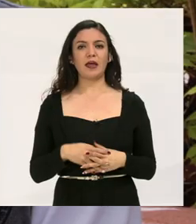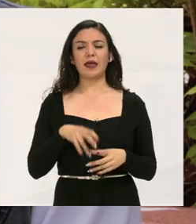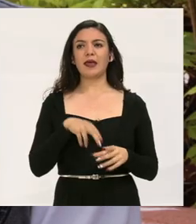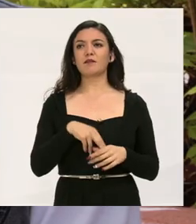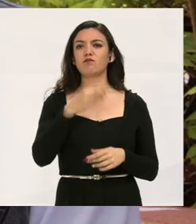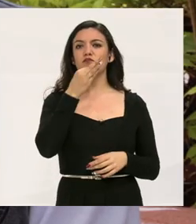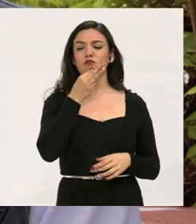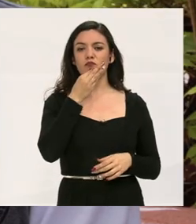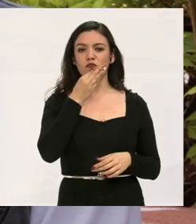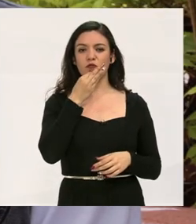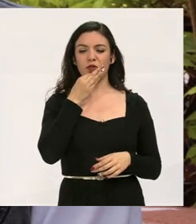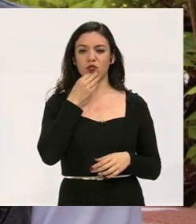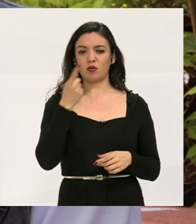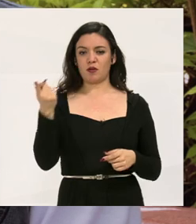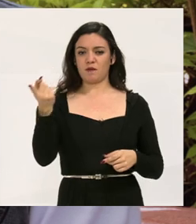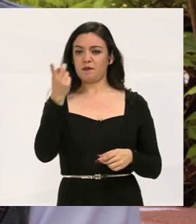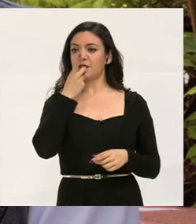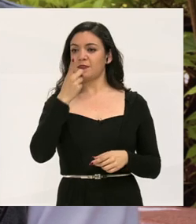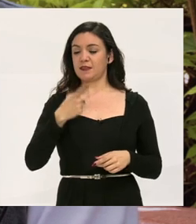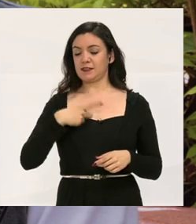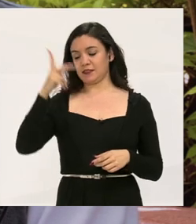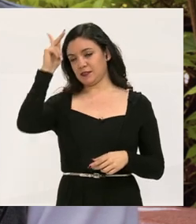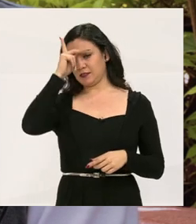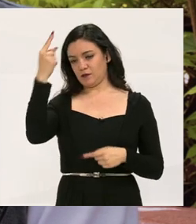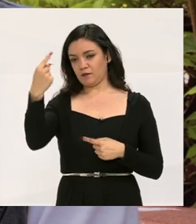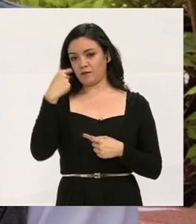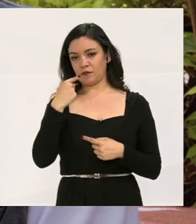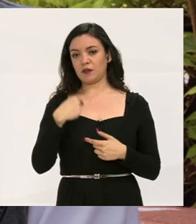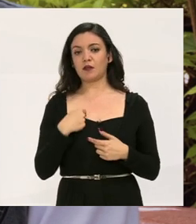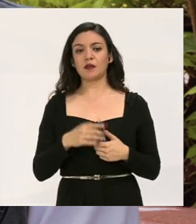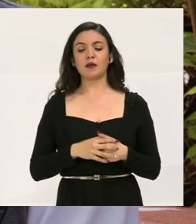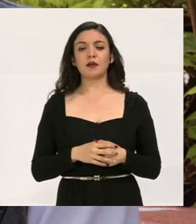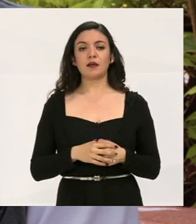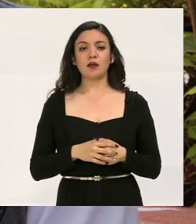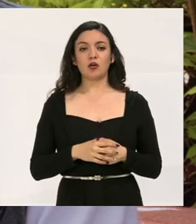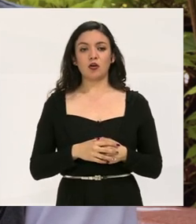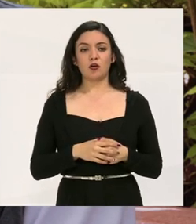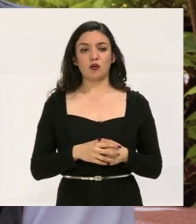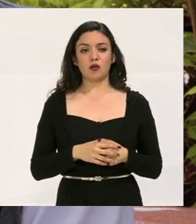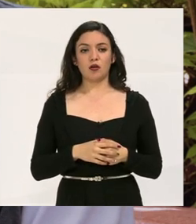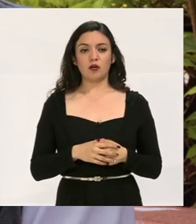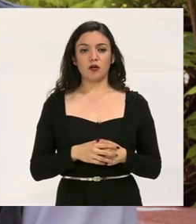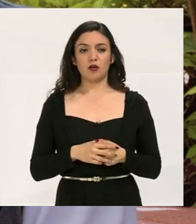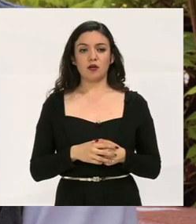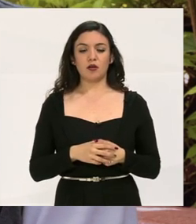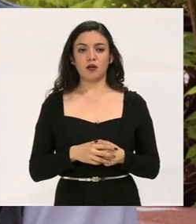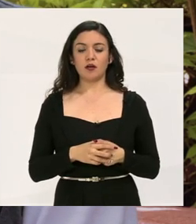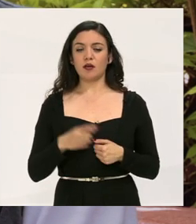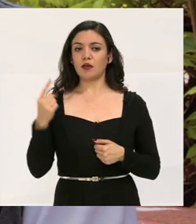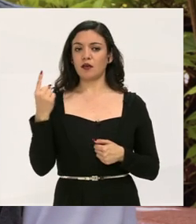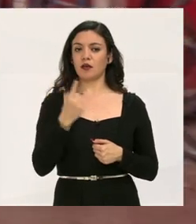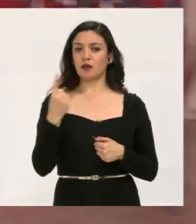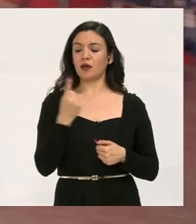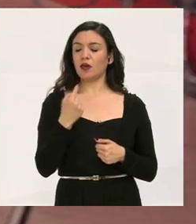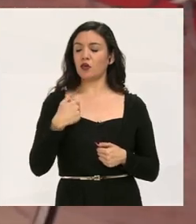En el momento en que me dice el psicólogo, el pairo, que haga un